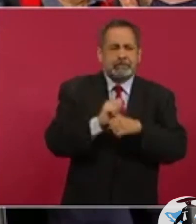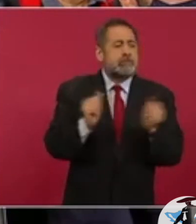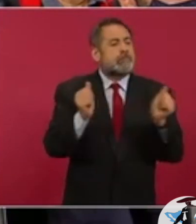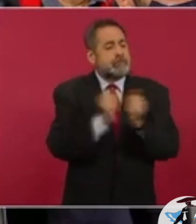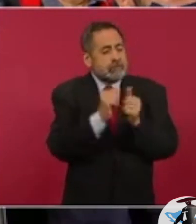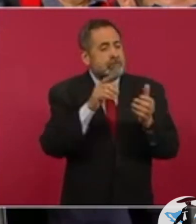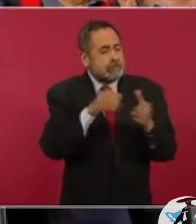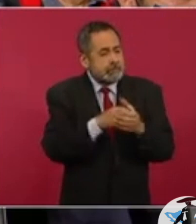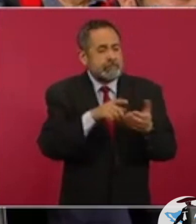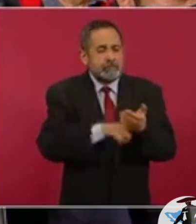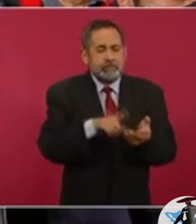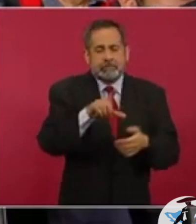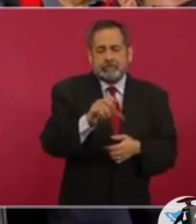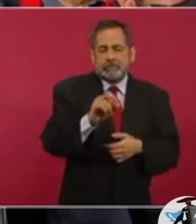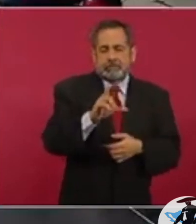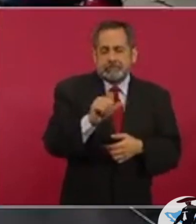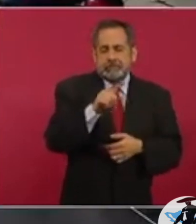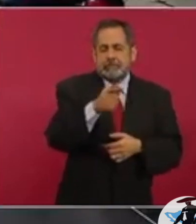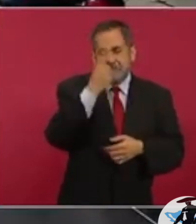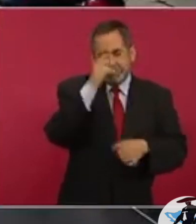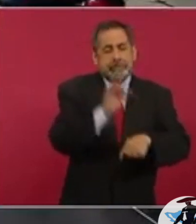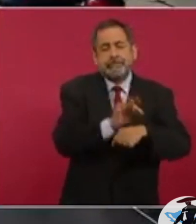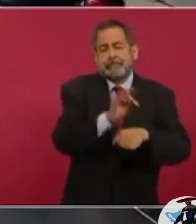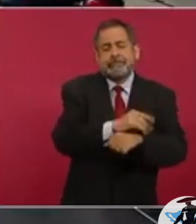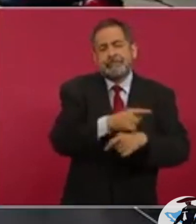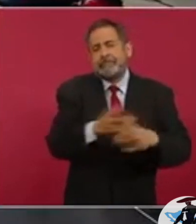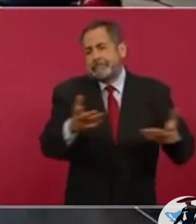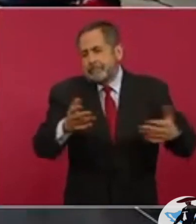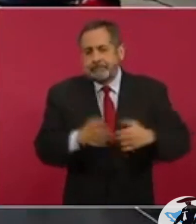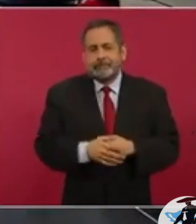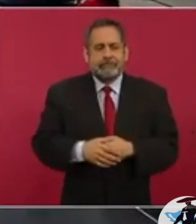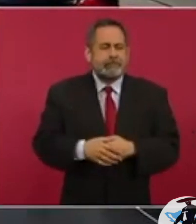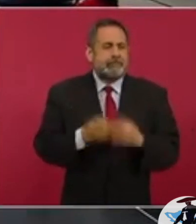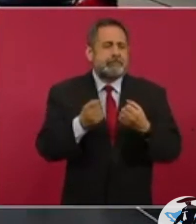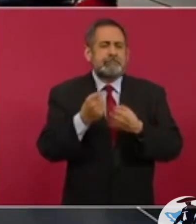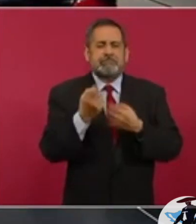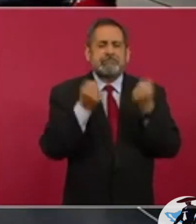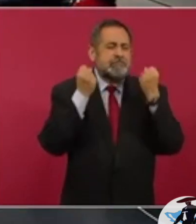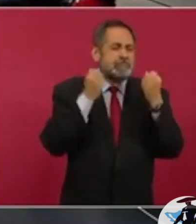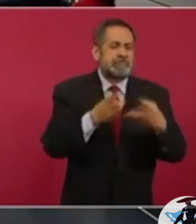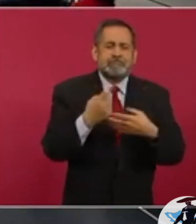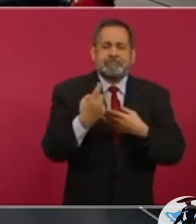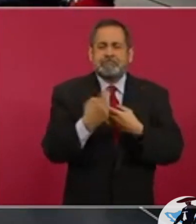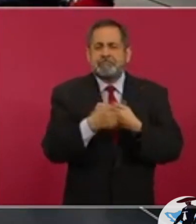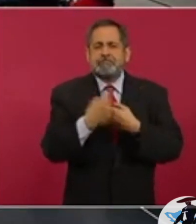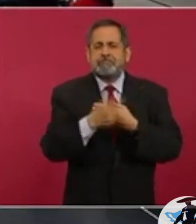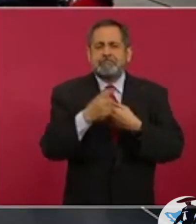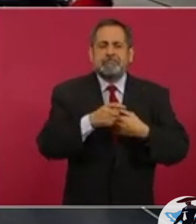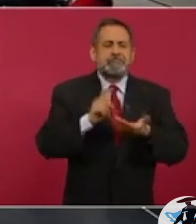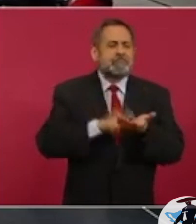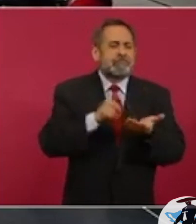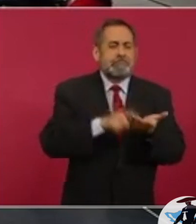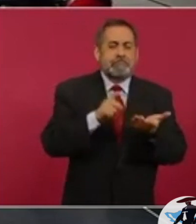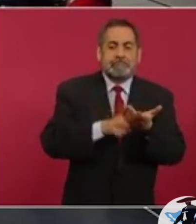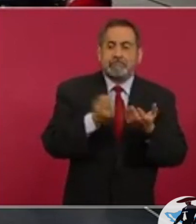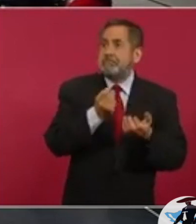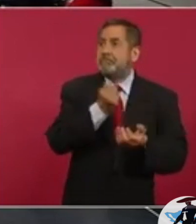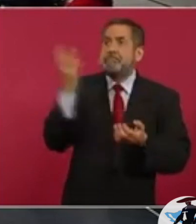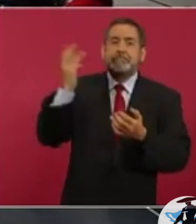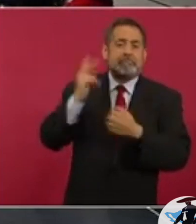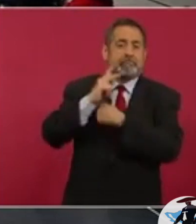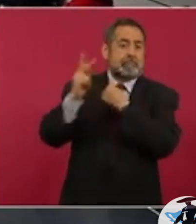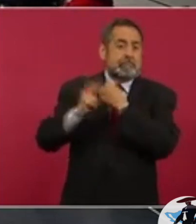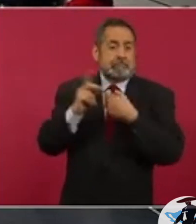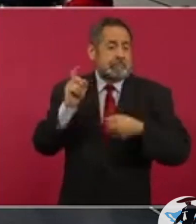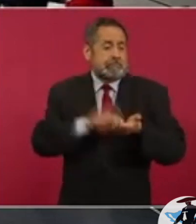Mola, defendiéndolo, donde también aparecían pues granjas de bots o que eran muchos de otros países ubicados, las cuentas de otros